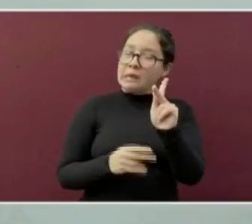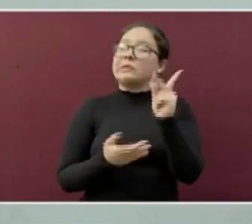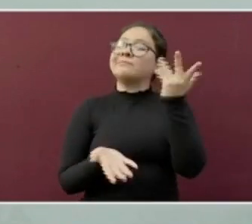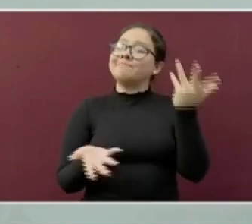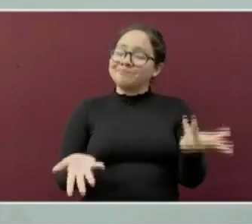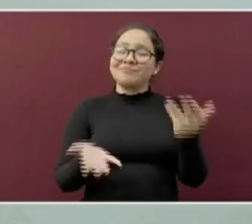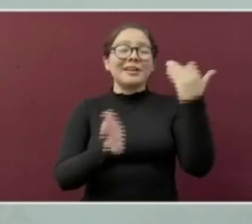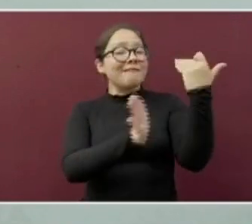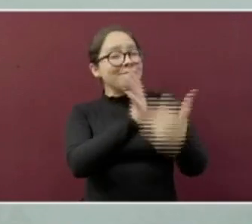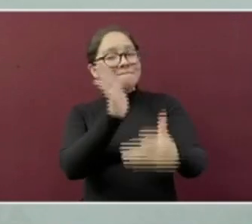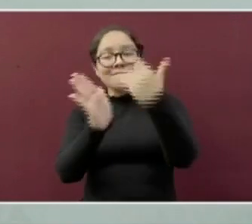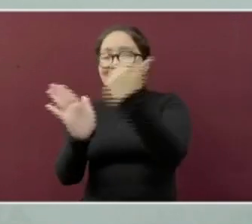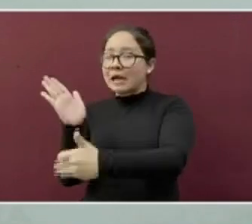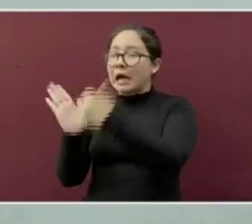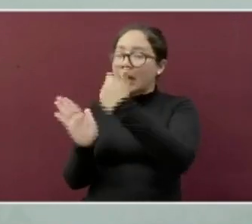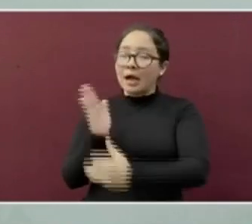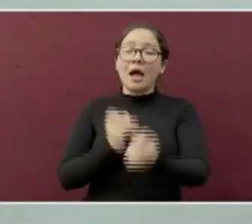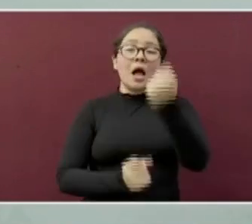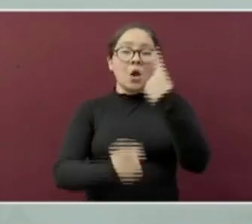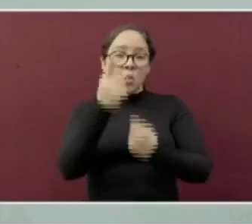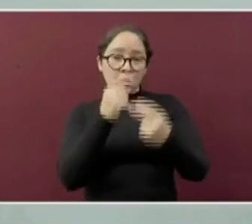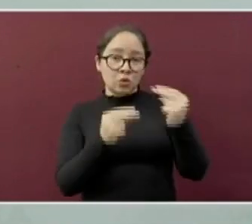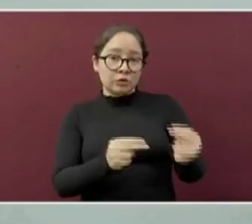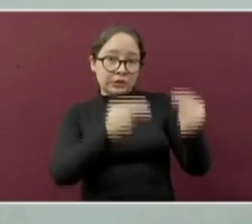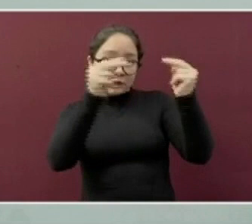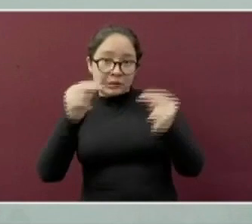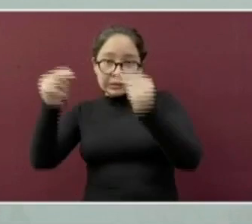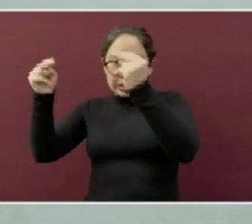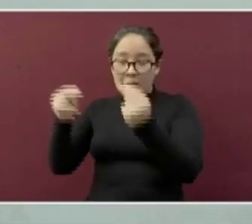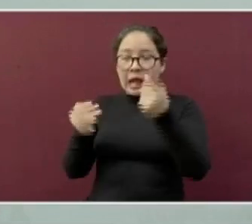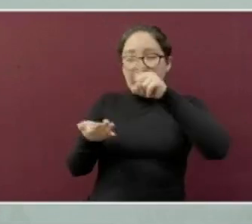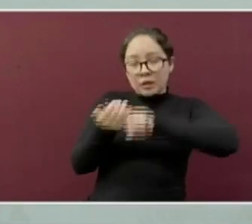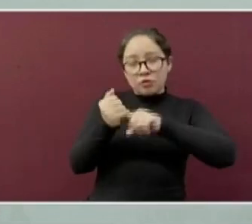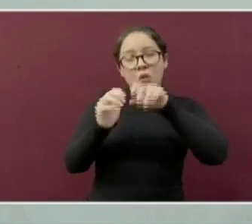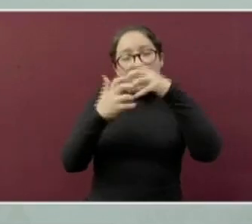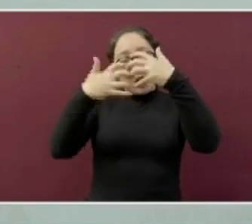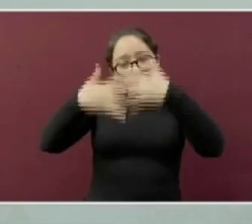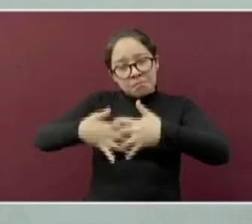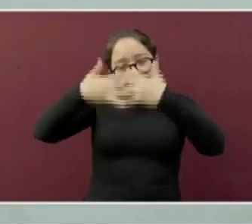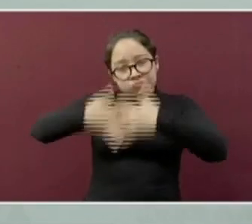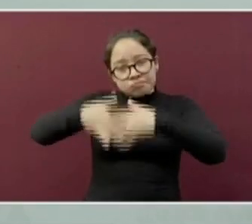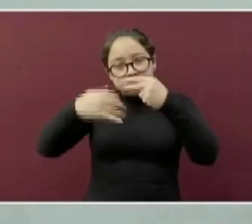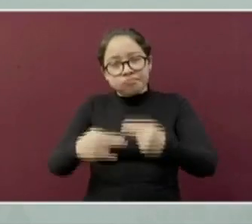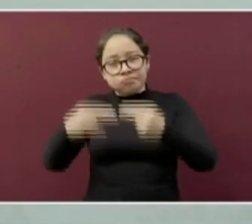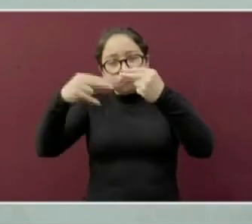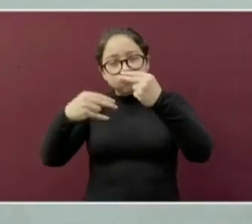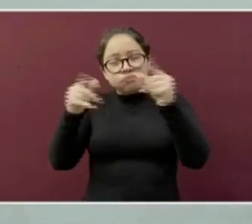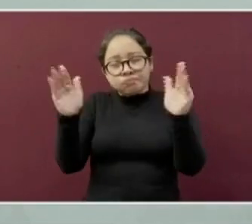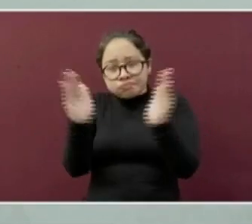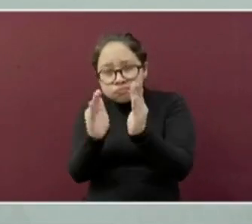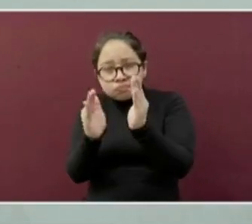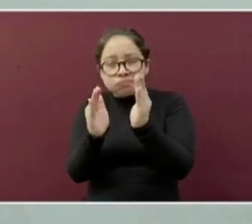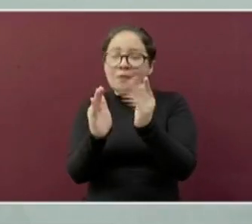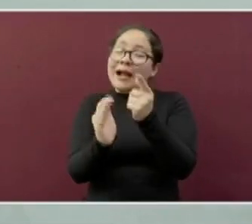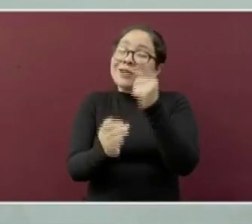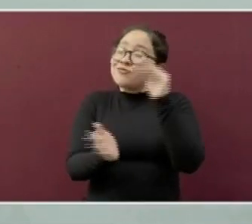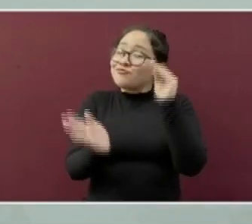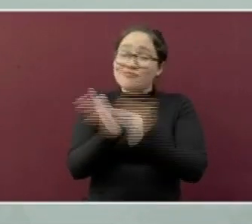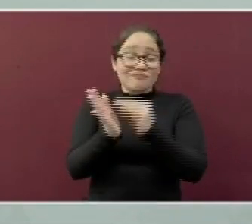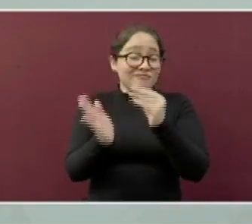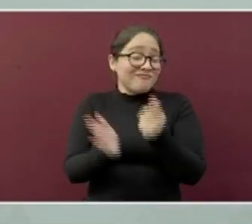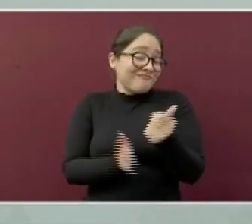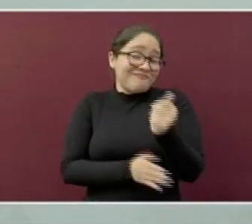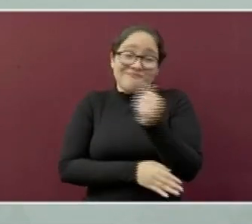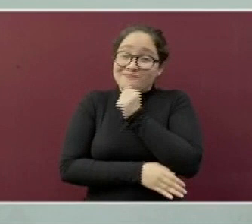aún es necesario que los propietarios de la micro, pequeña empresa que aún no